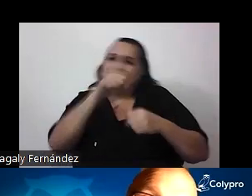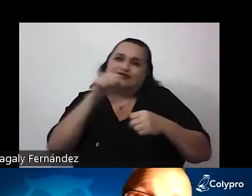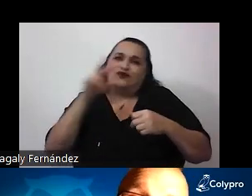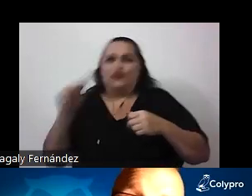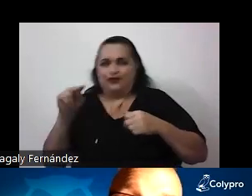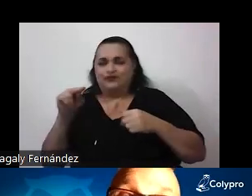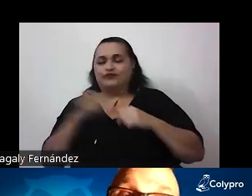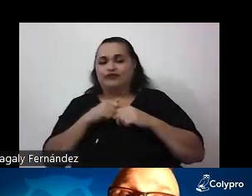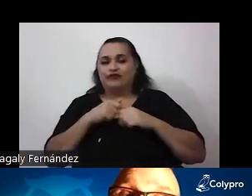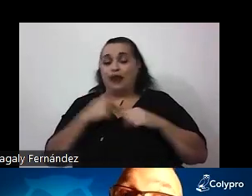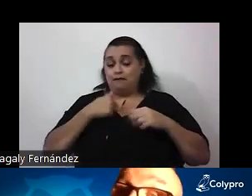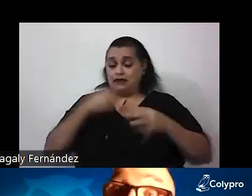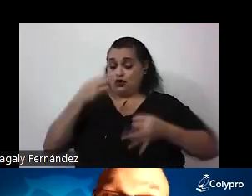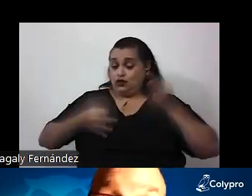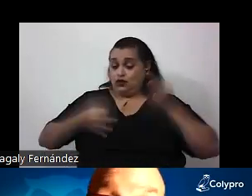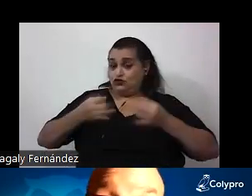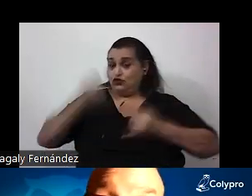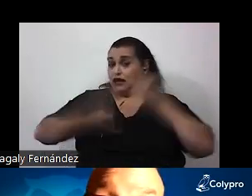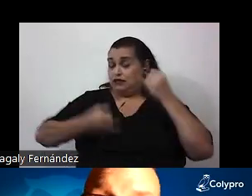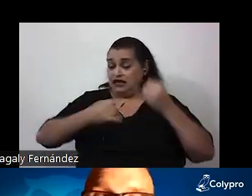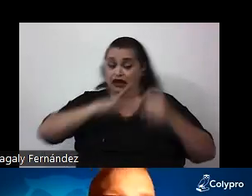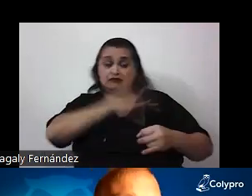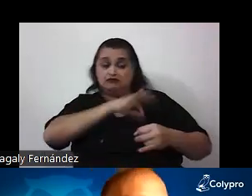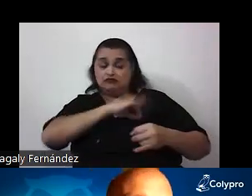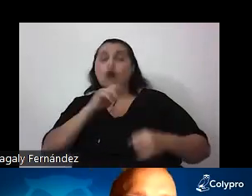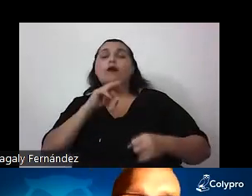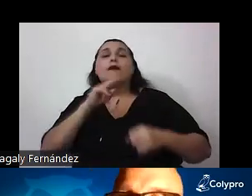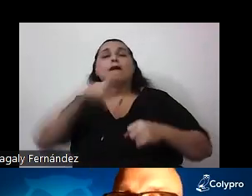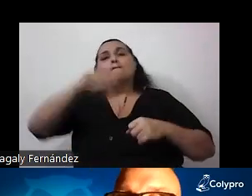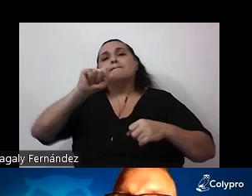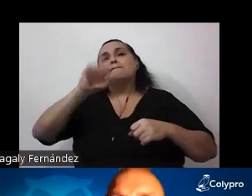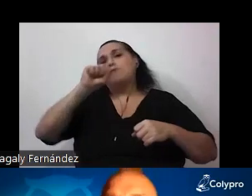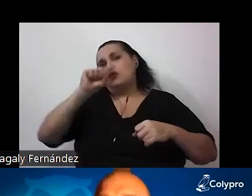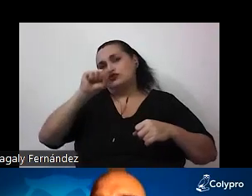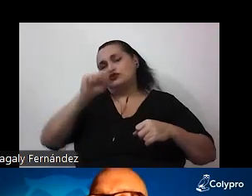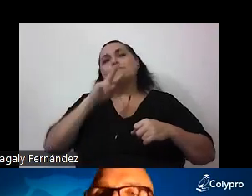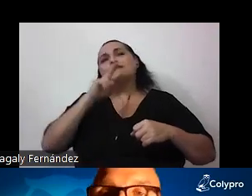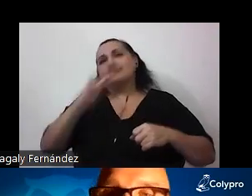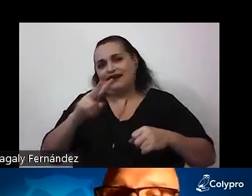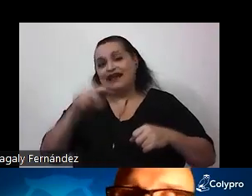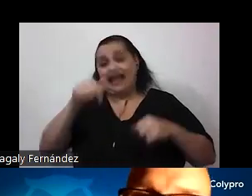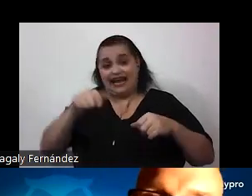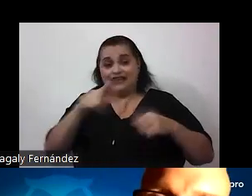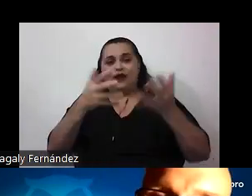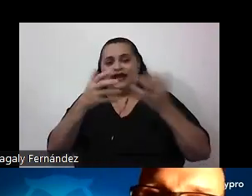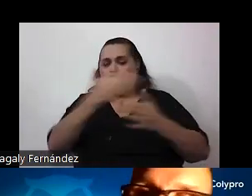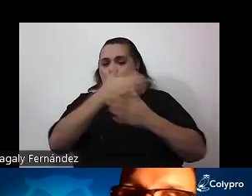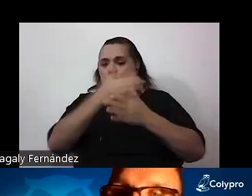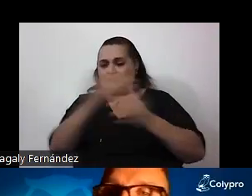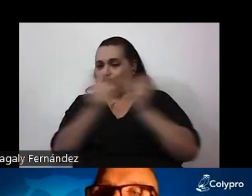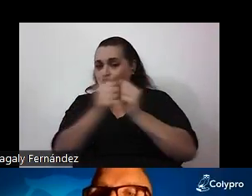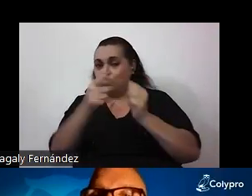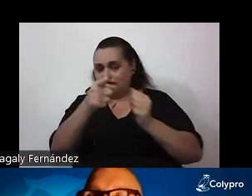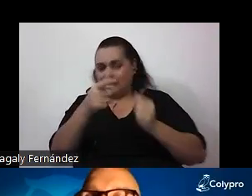que a mi juicio termina favoreciendo la posverdad bueno esto es lo que quería compartir con ustedes les agradezco mucho la atención